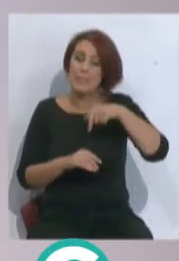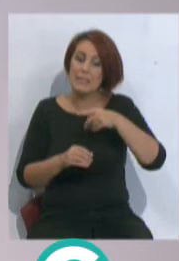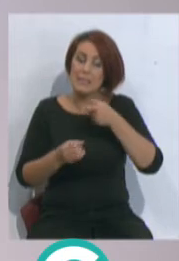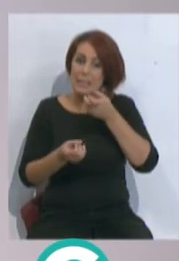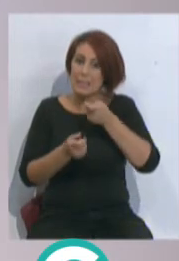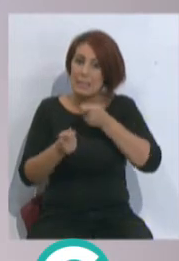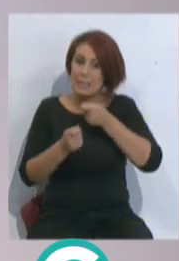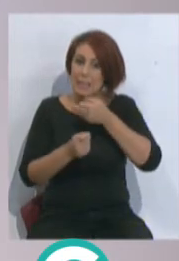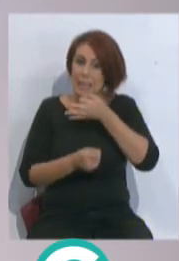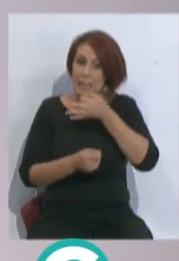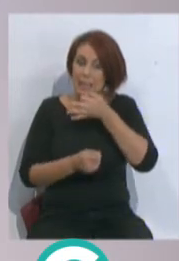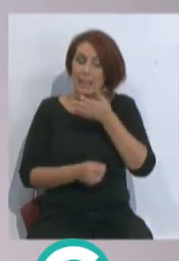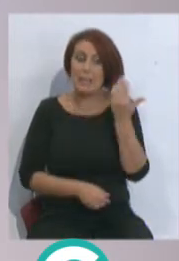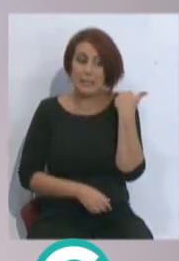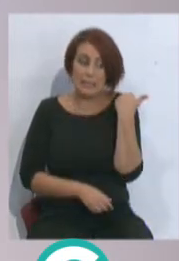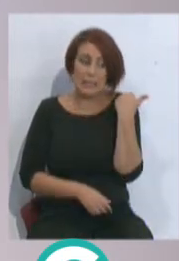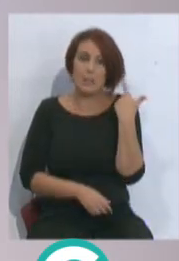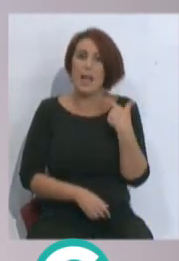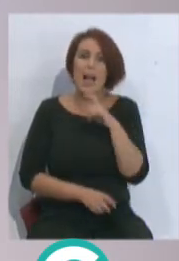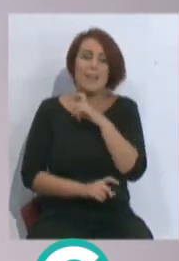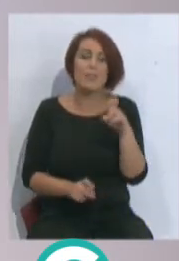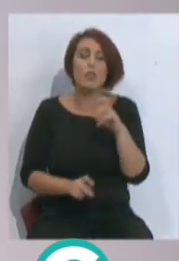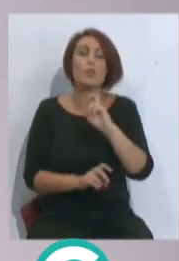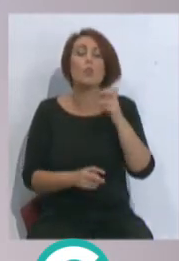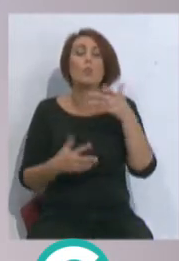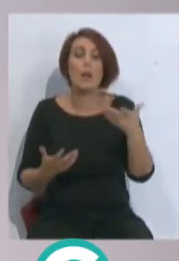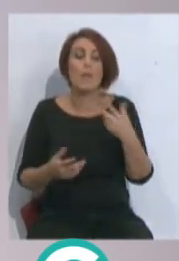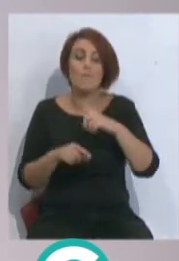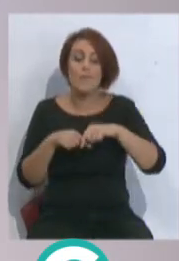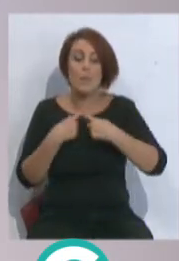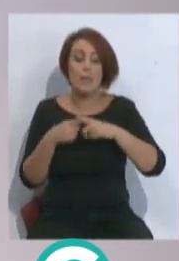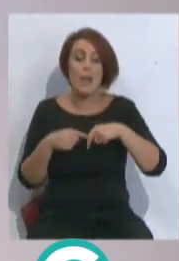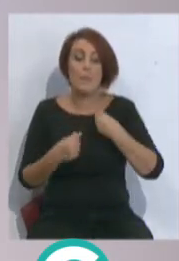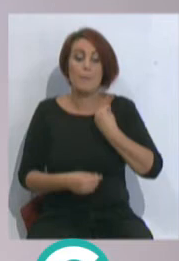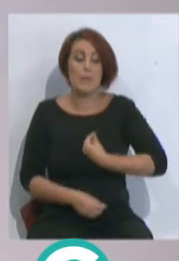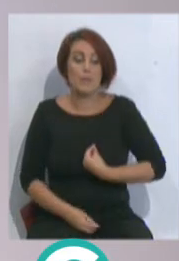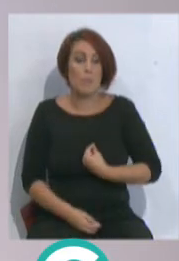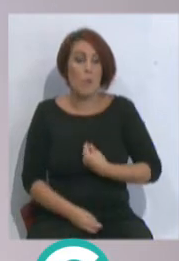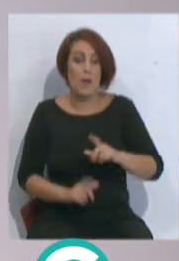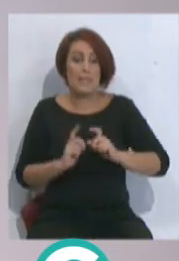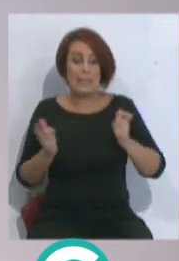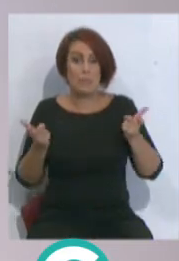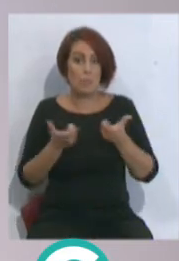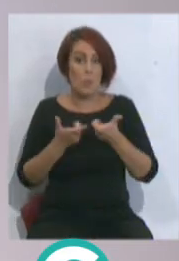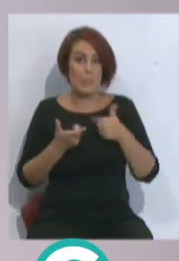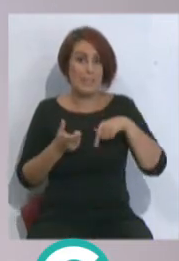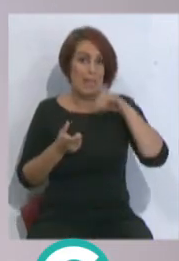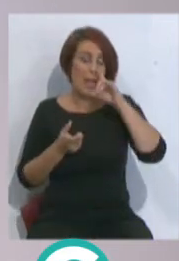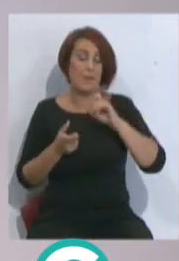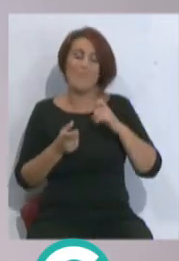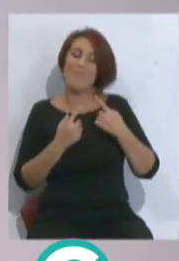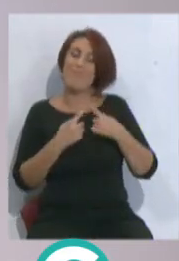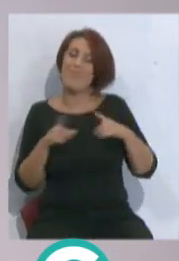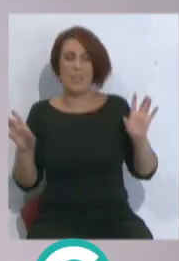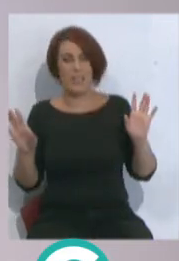declaraciones, estas últimas declaraciones también han dado otro aviso navegante de que esa familia, que era el vestuario, este año no es la misma